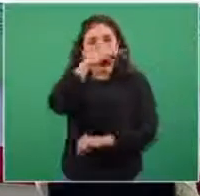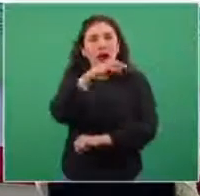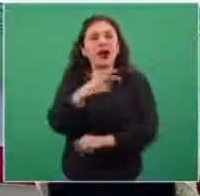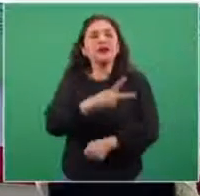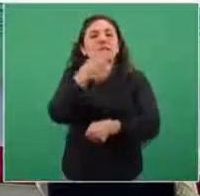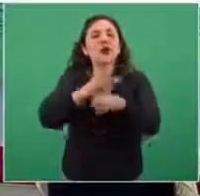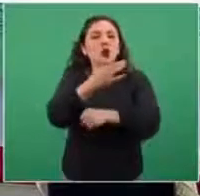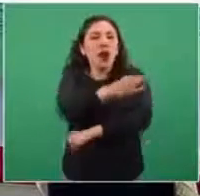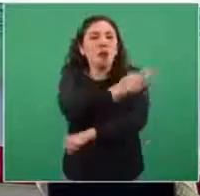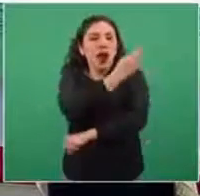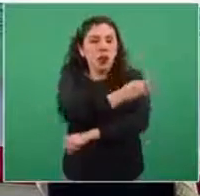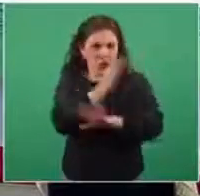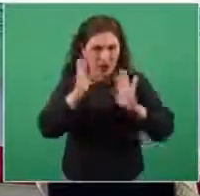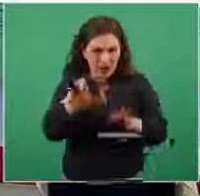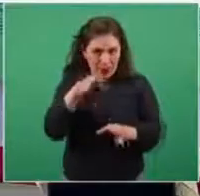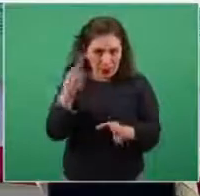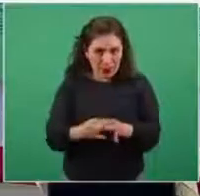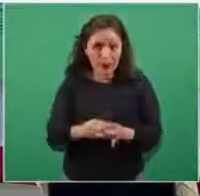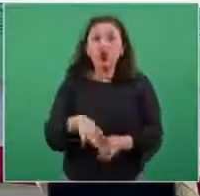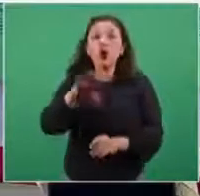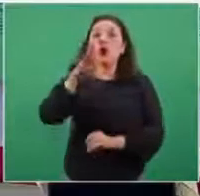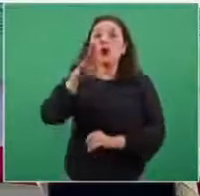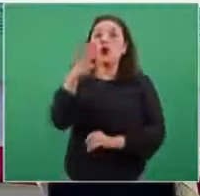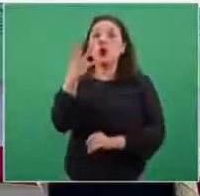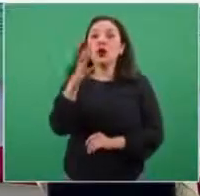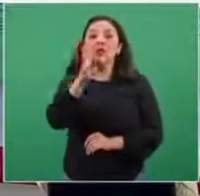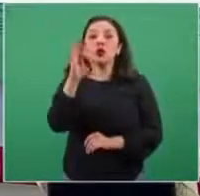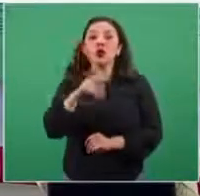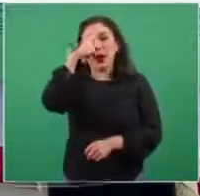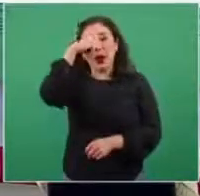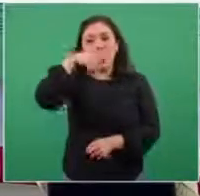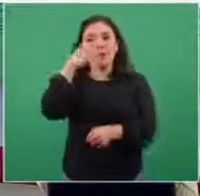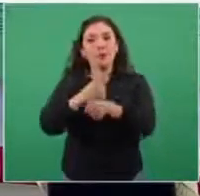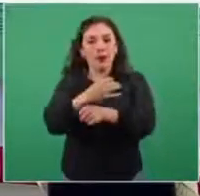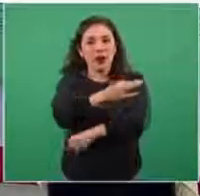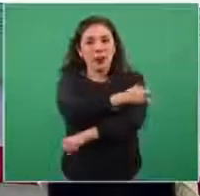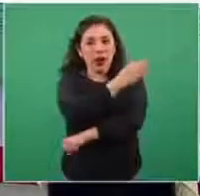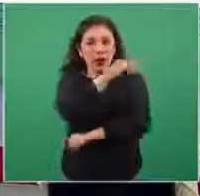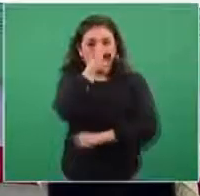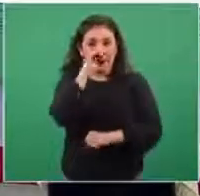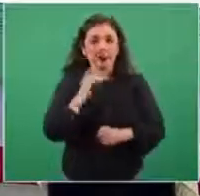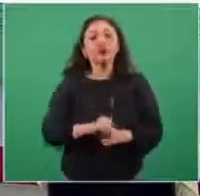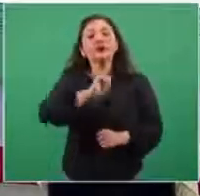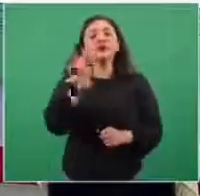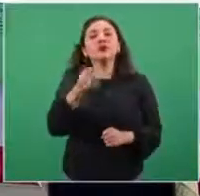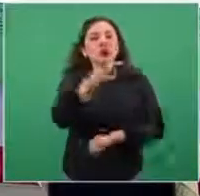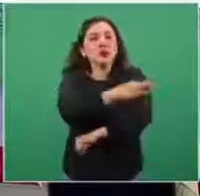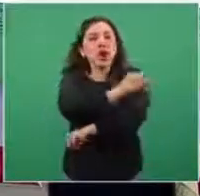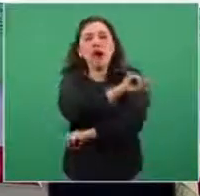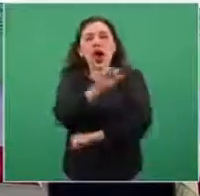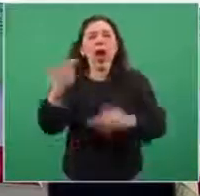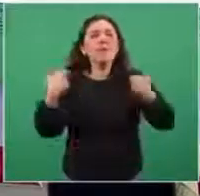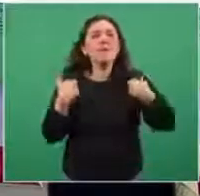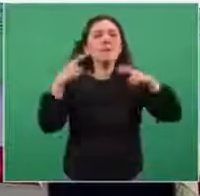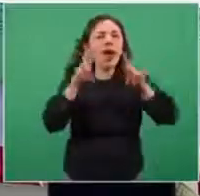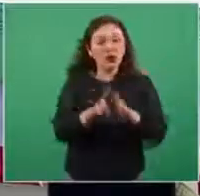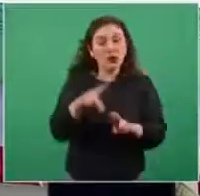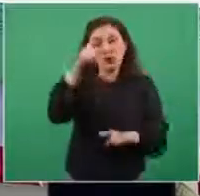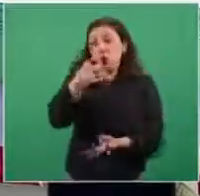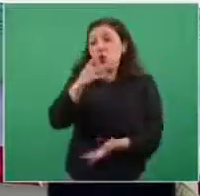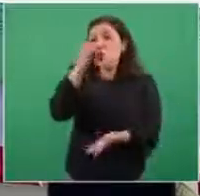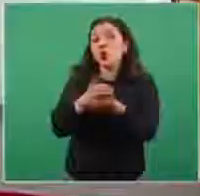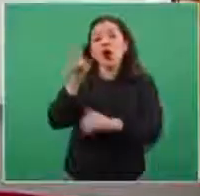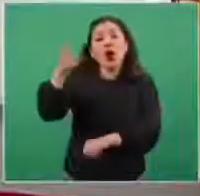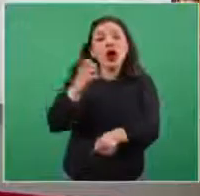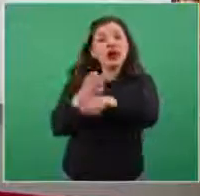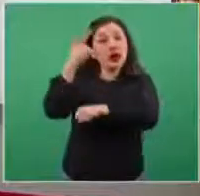segunda dosis, 94 de primera dosis. Y para el operativo especial de personal educativo, limitado al estado de